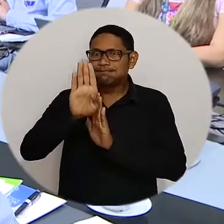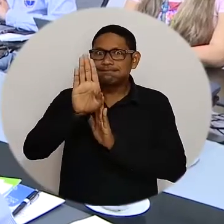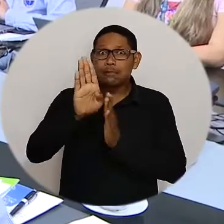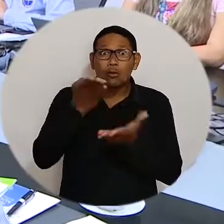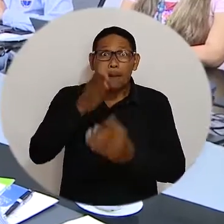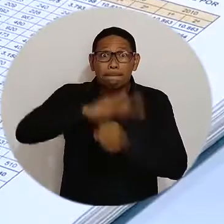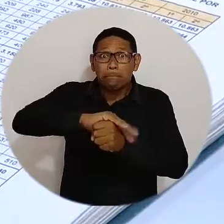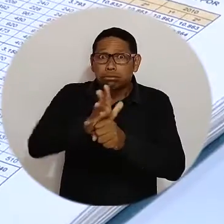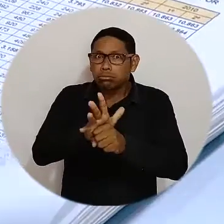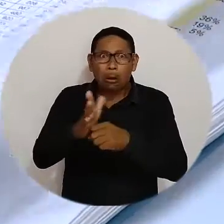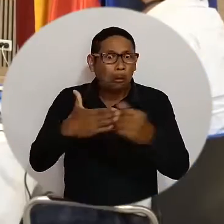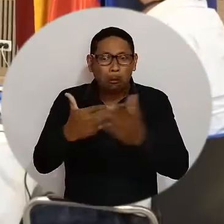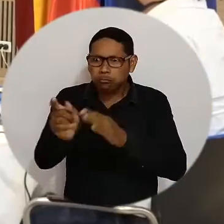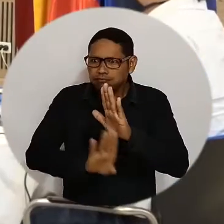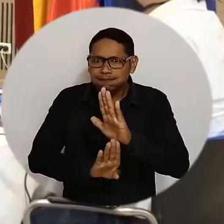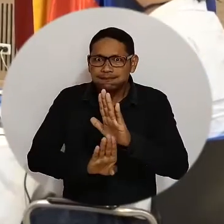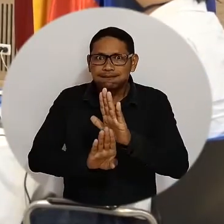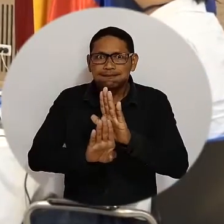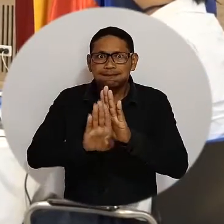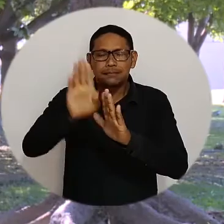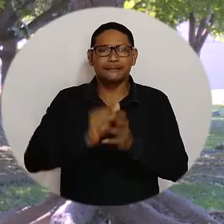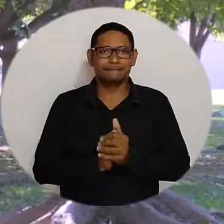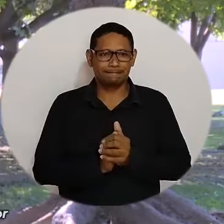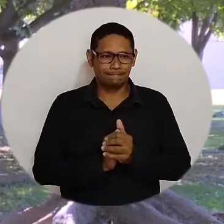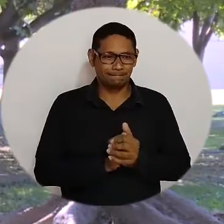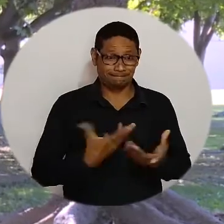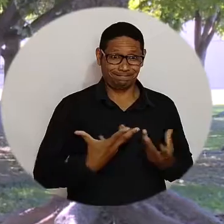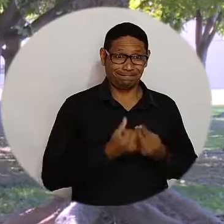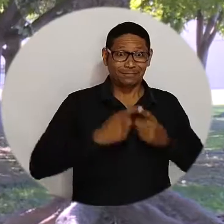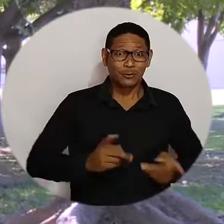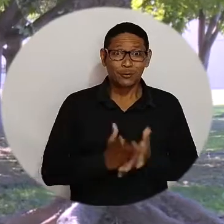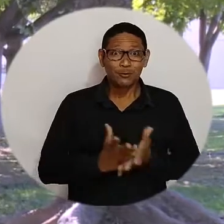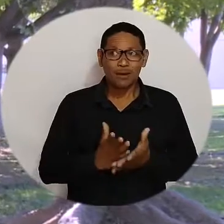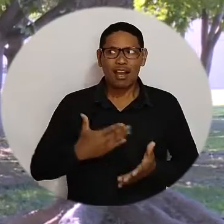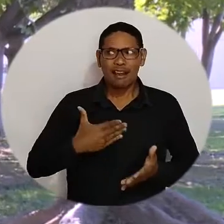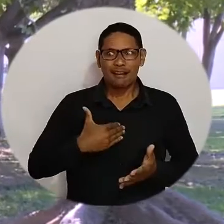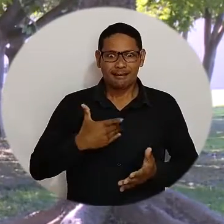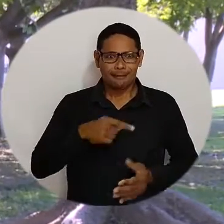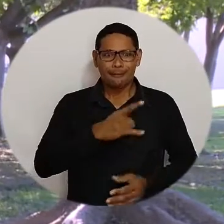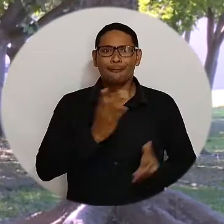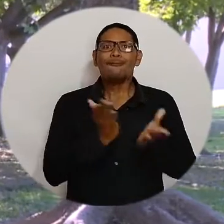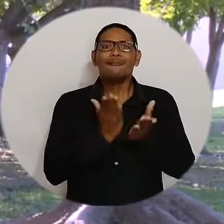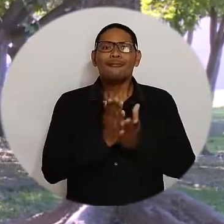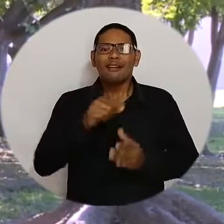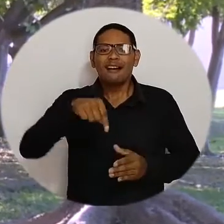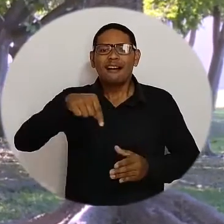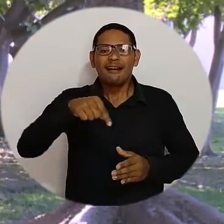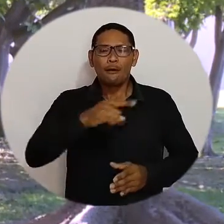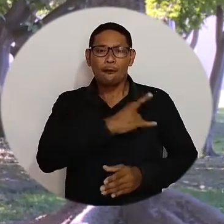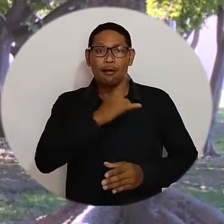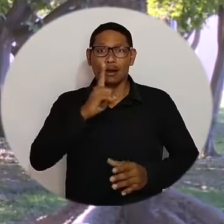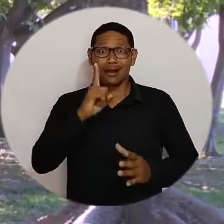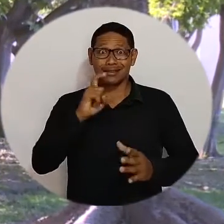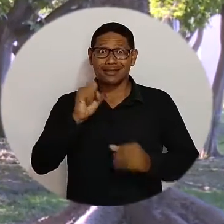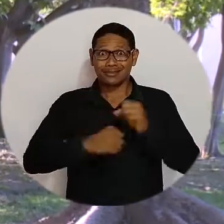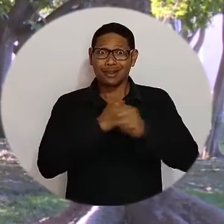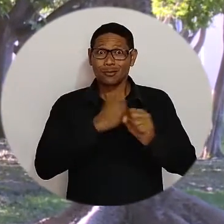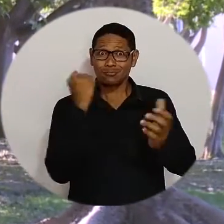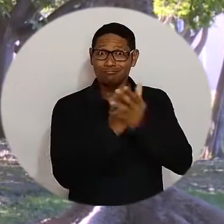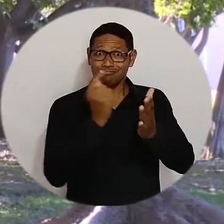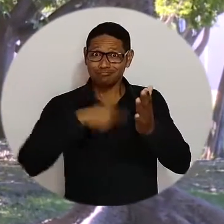la crisis de la pandemia. Para el estamento estudiantil, estar estudiando en una universidad acreditada por seis años